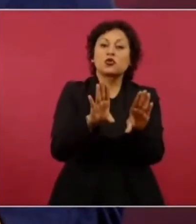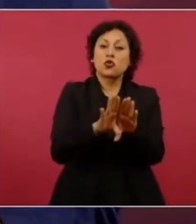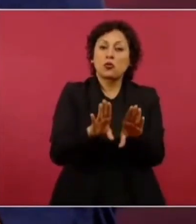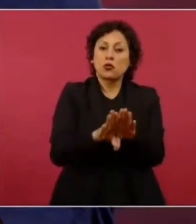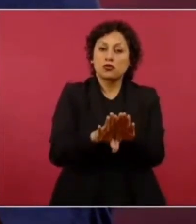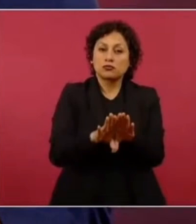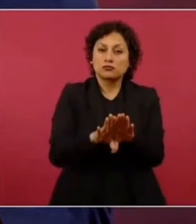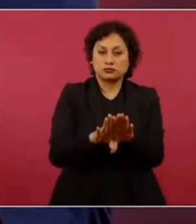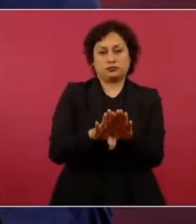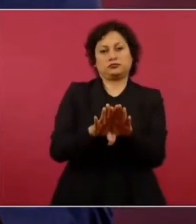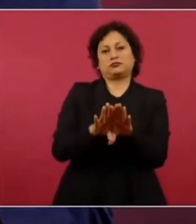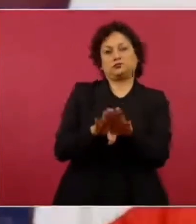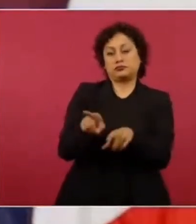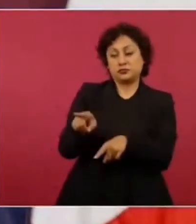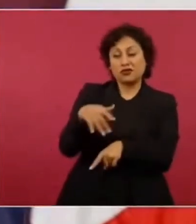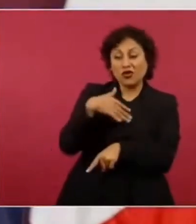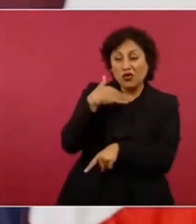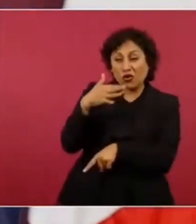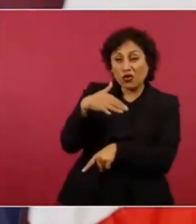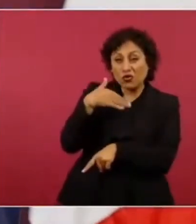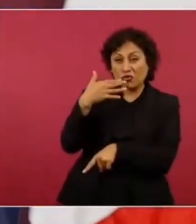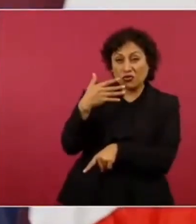permitir la corrupción el saqueo